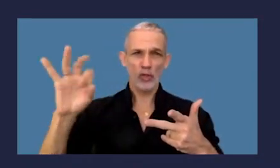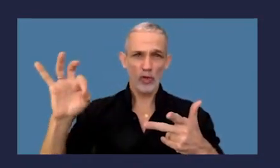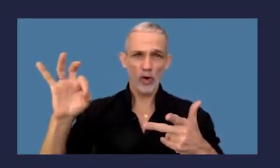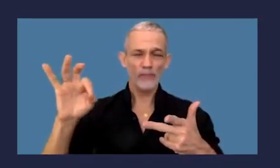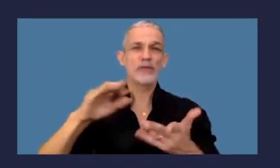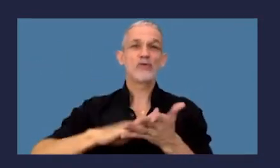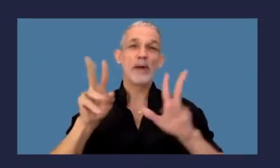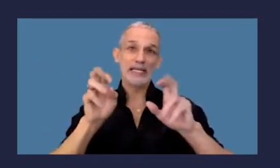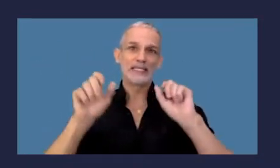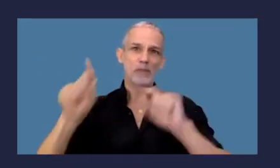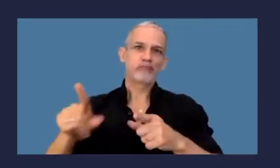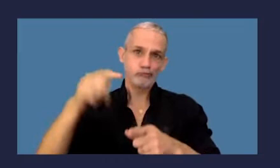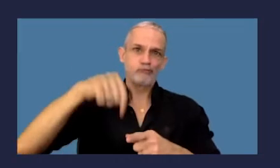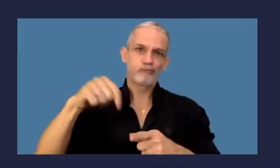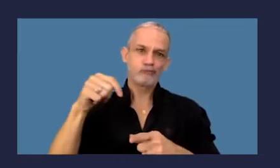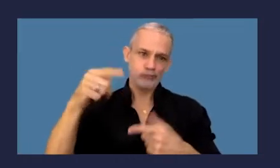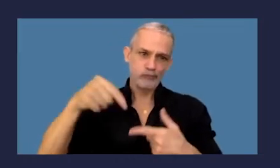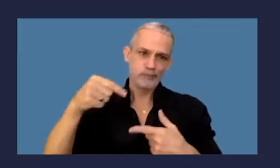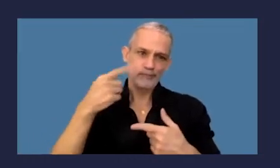especial del día de hoy.